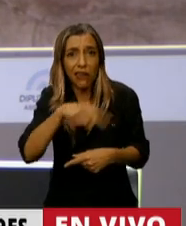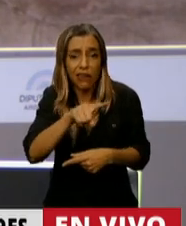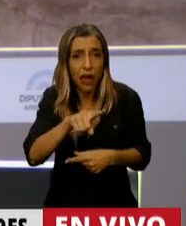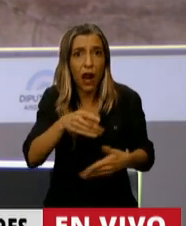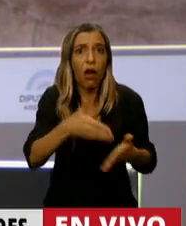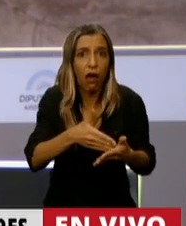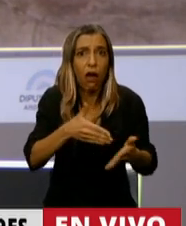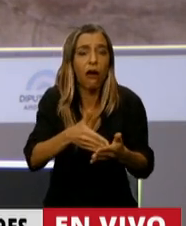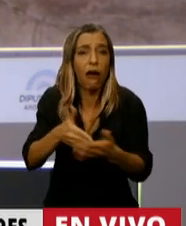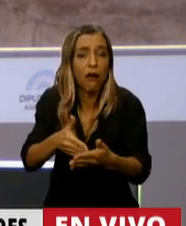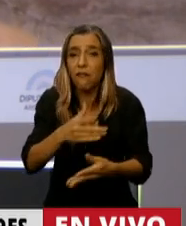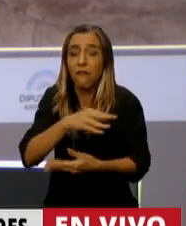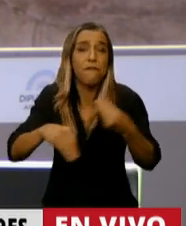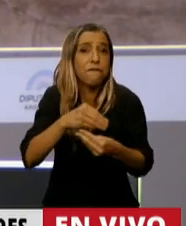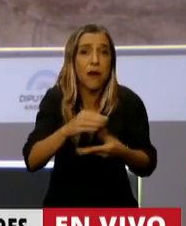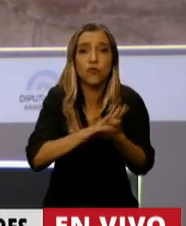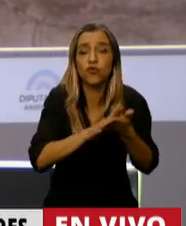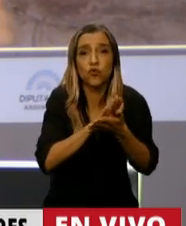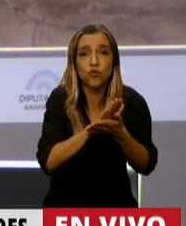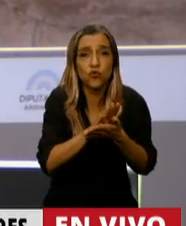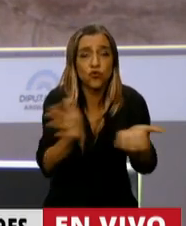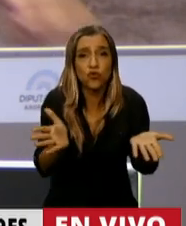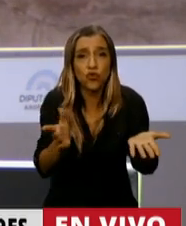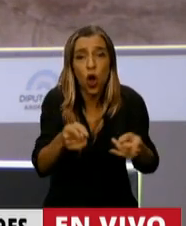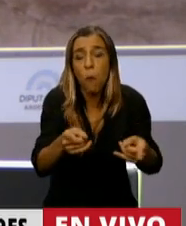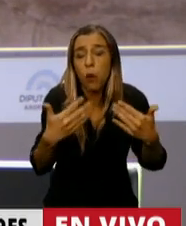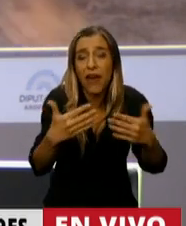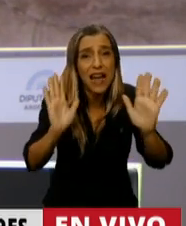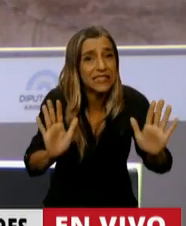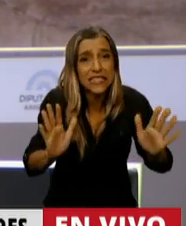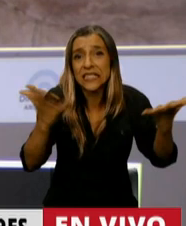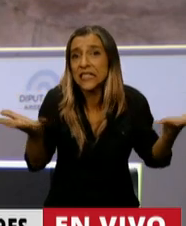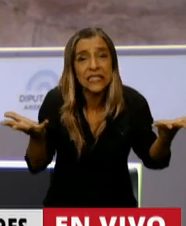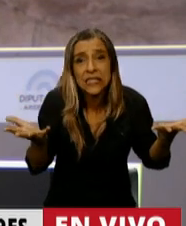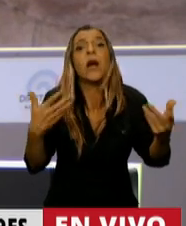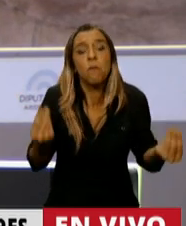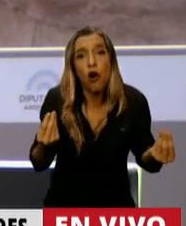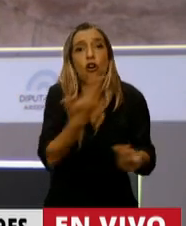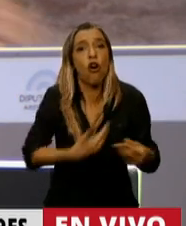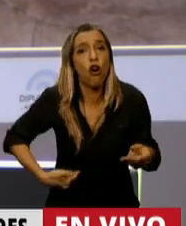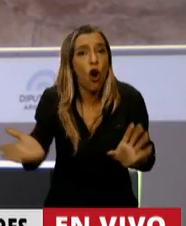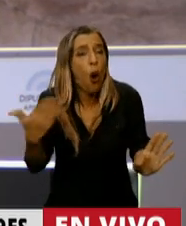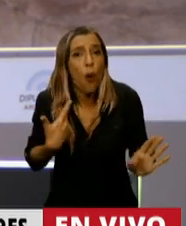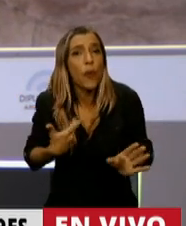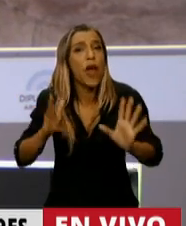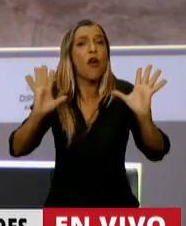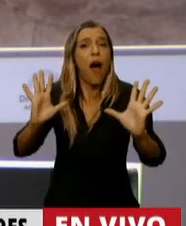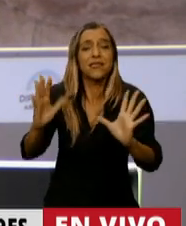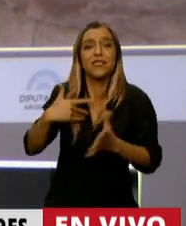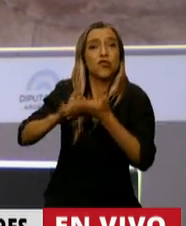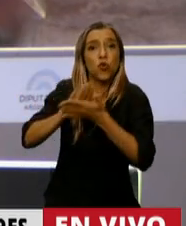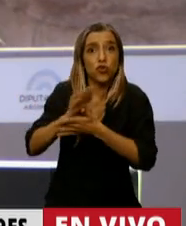resuelven como pueden los problemas que los gobiernos capitalistas y explotadores no resuelven.